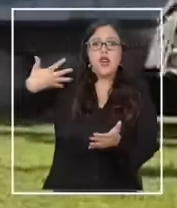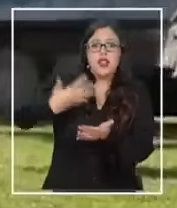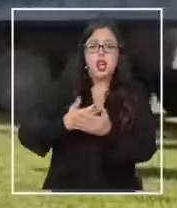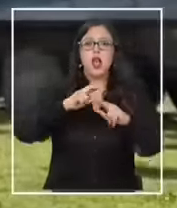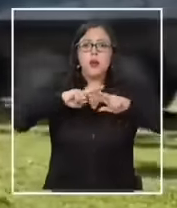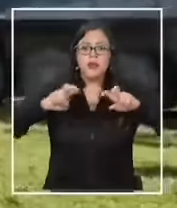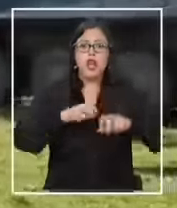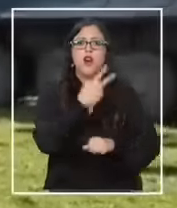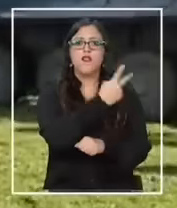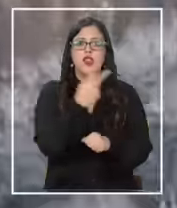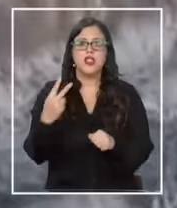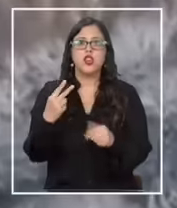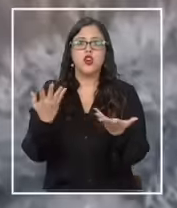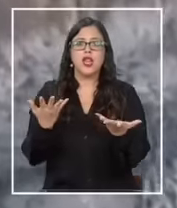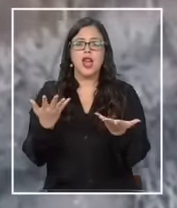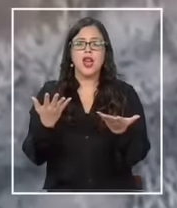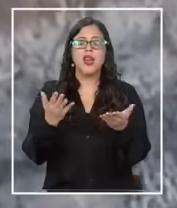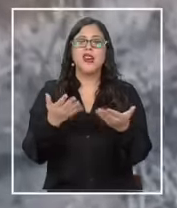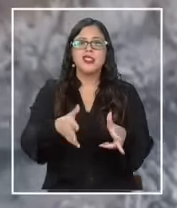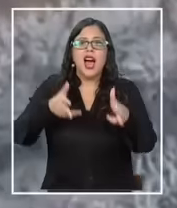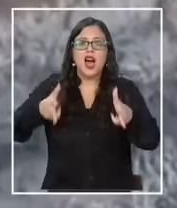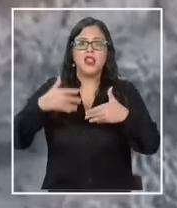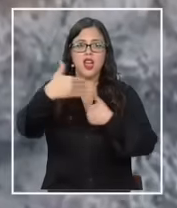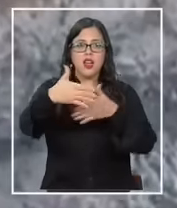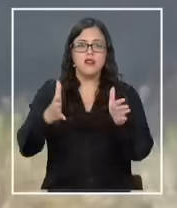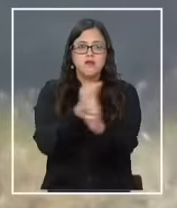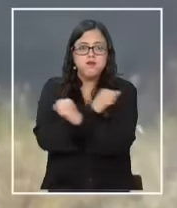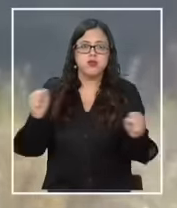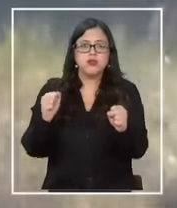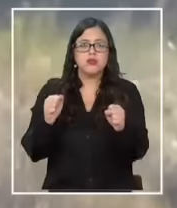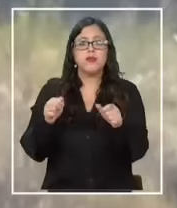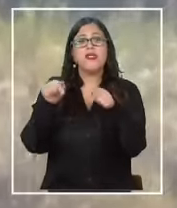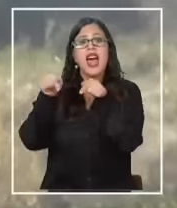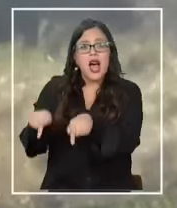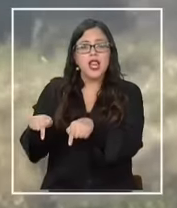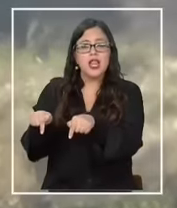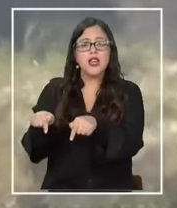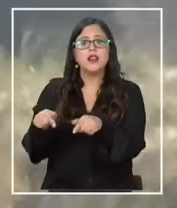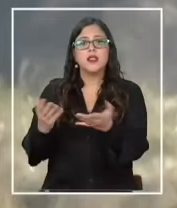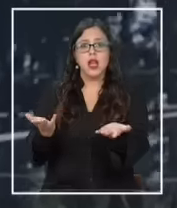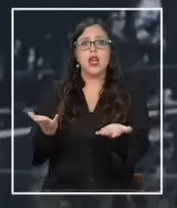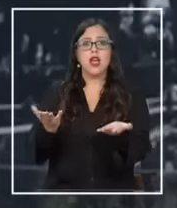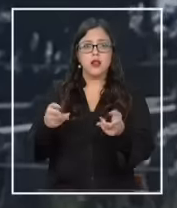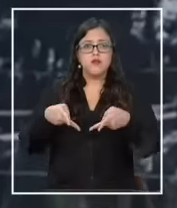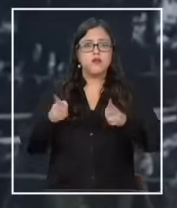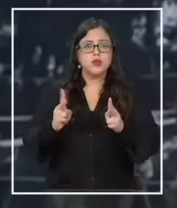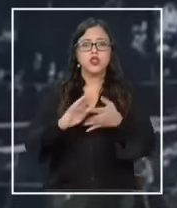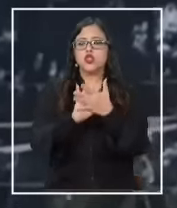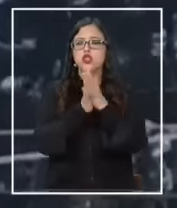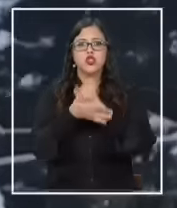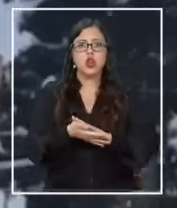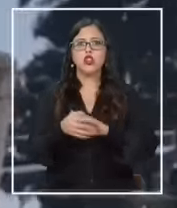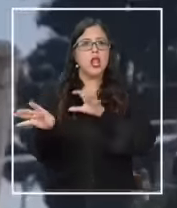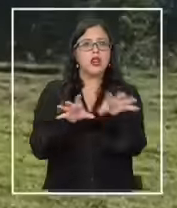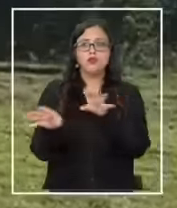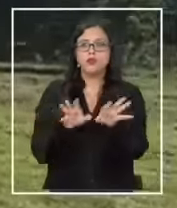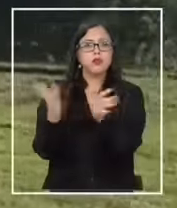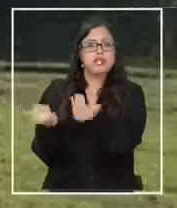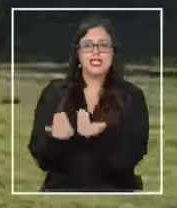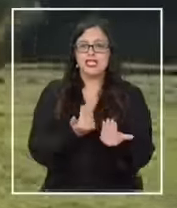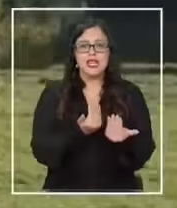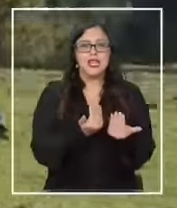22 ataques con explosivos. Aseguró que estarán disponibles todos los recursos que sean